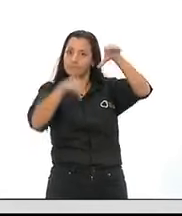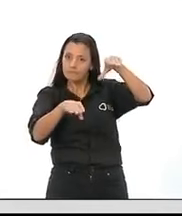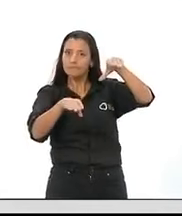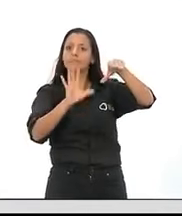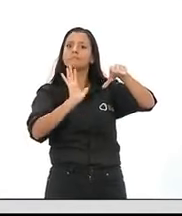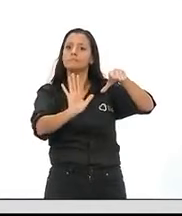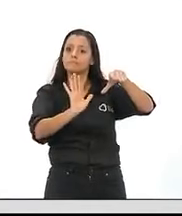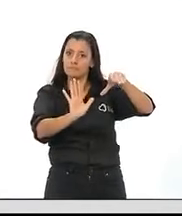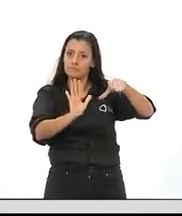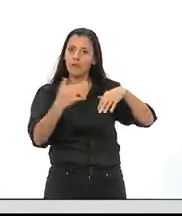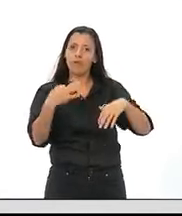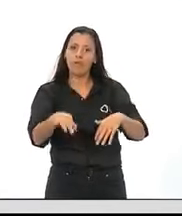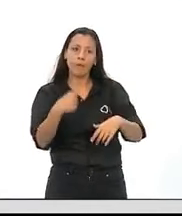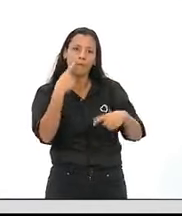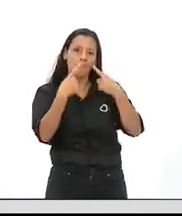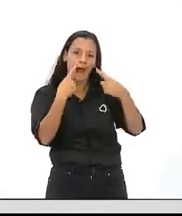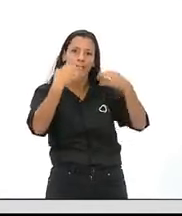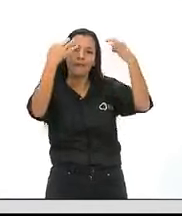y construida,